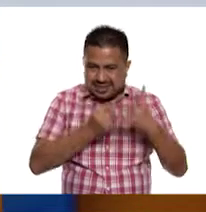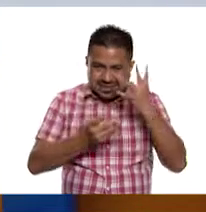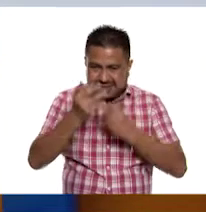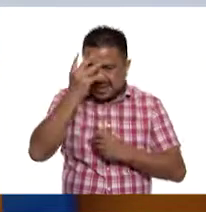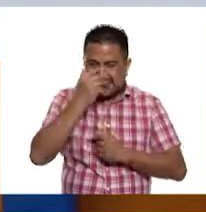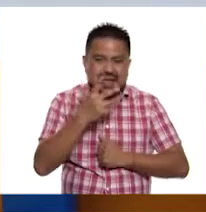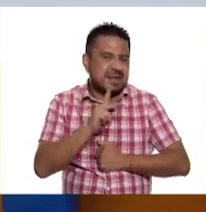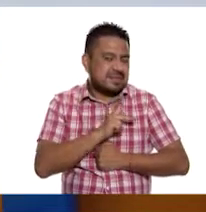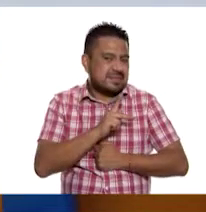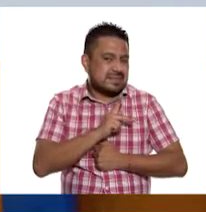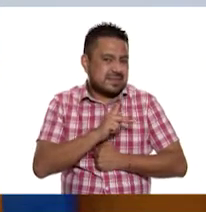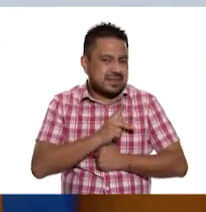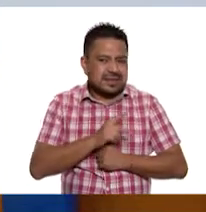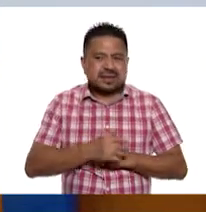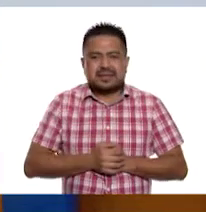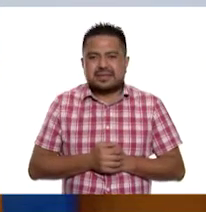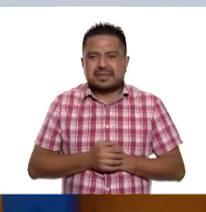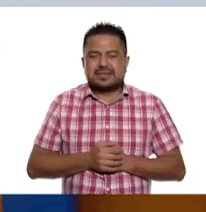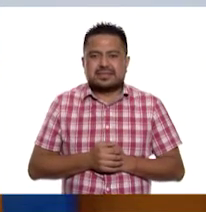¡Ajá! Muy bien.